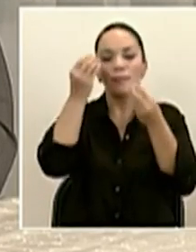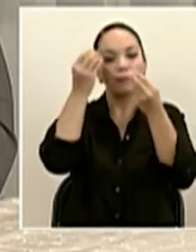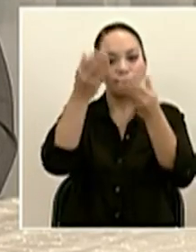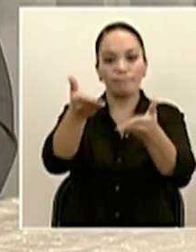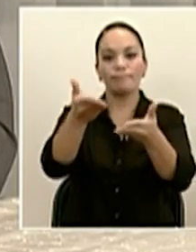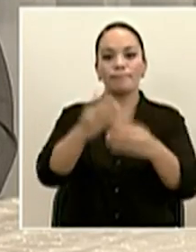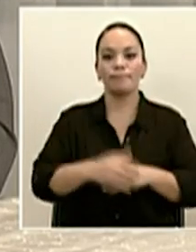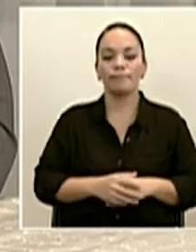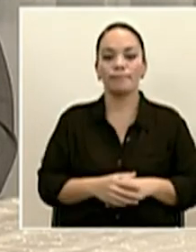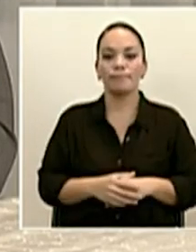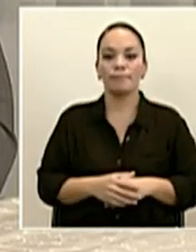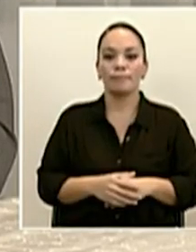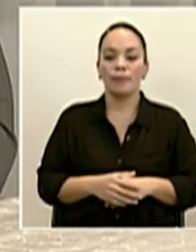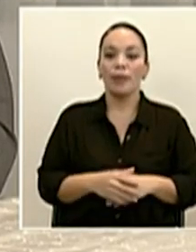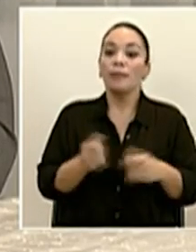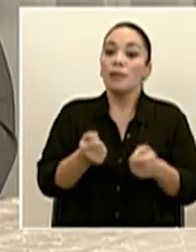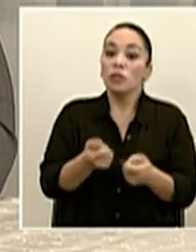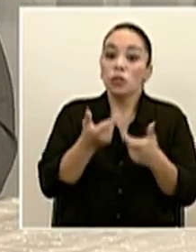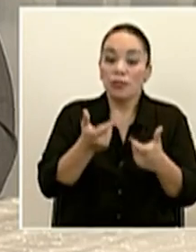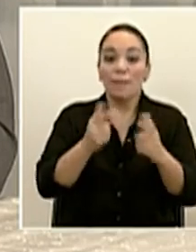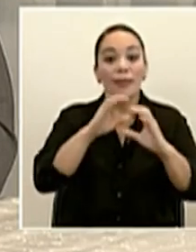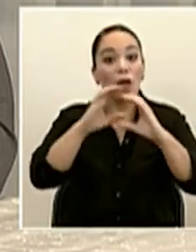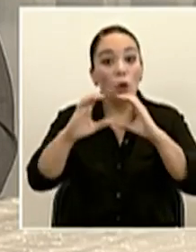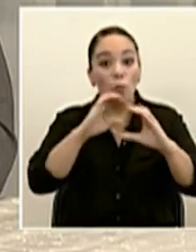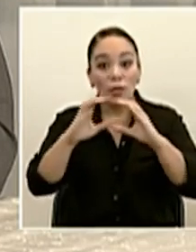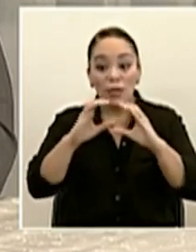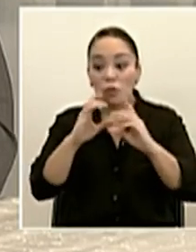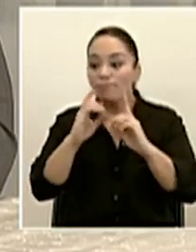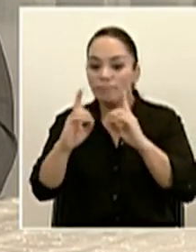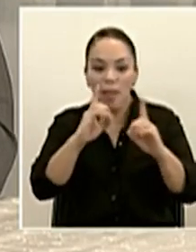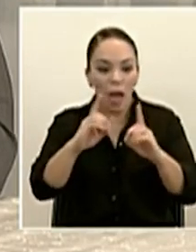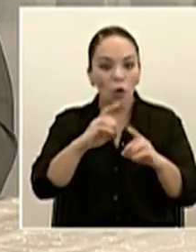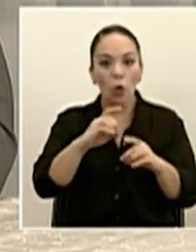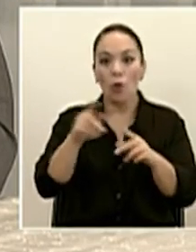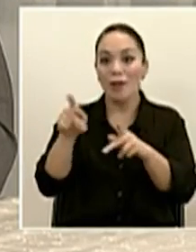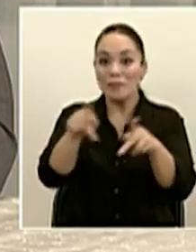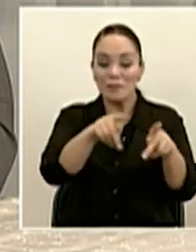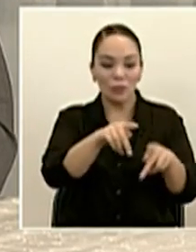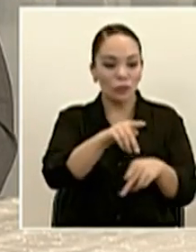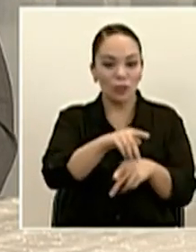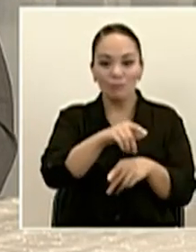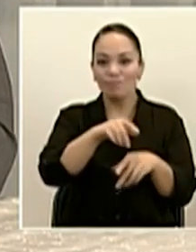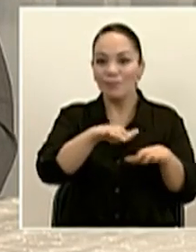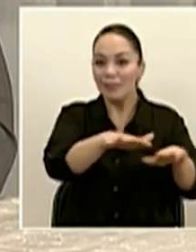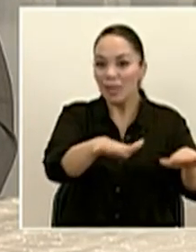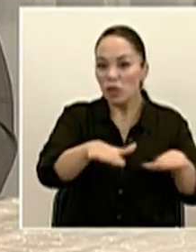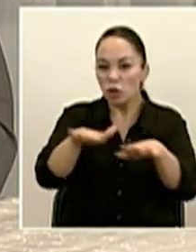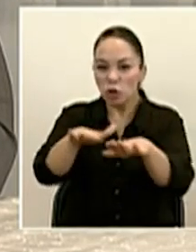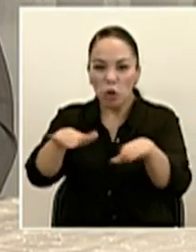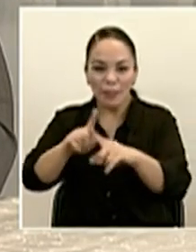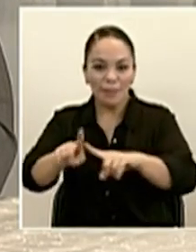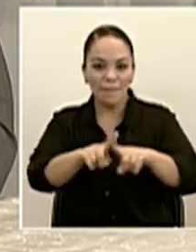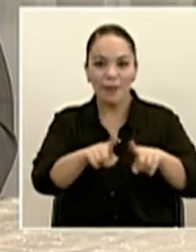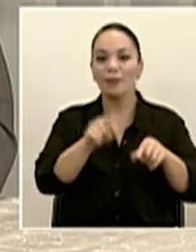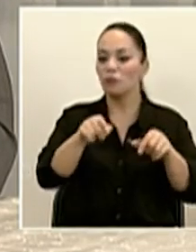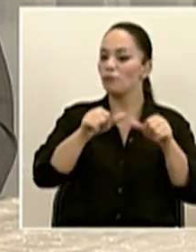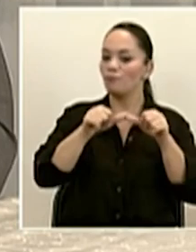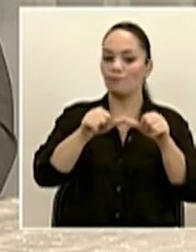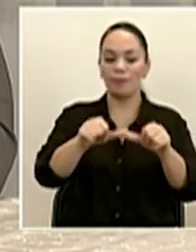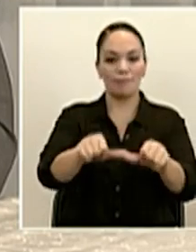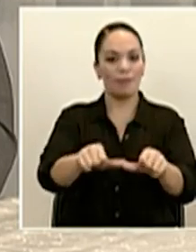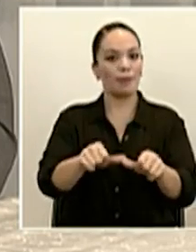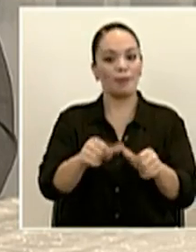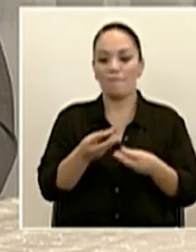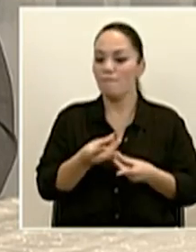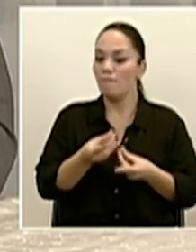día de mañana. Pero, dichosamente, la comunicación sectorial ha sido muy fluida y es algo que hemos mantenido de forma permanente en este